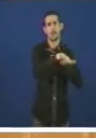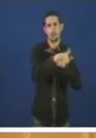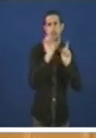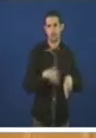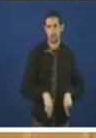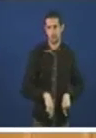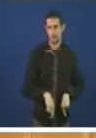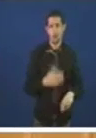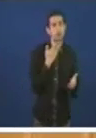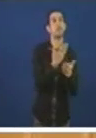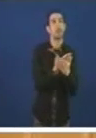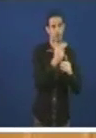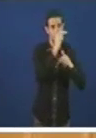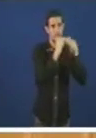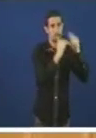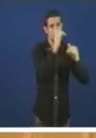O segundo punto.